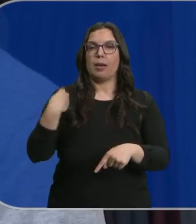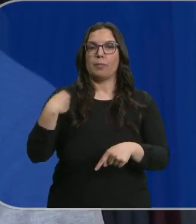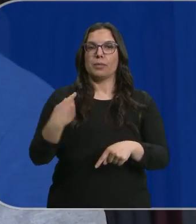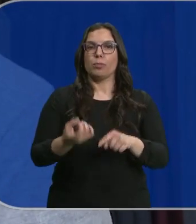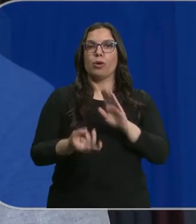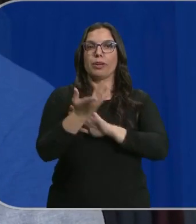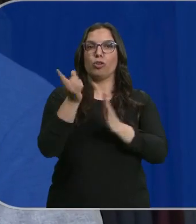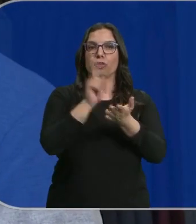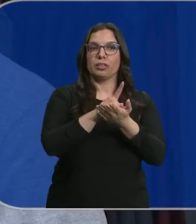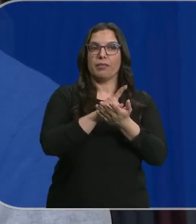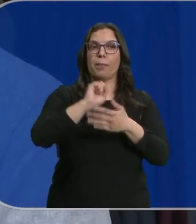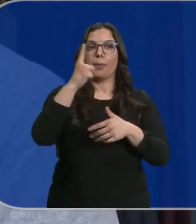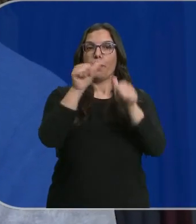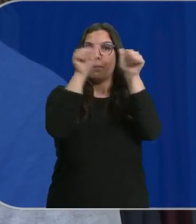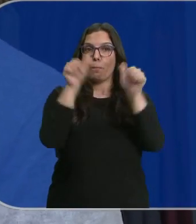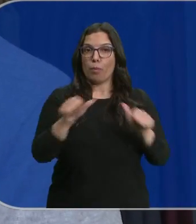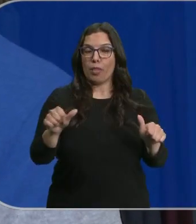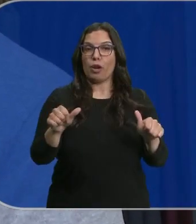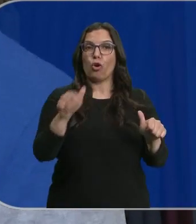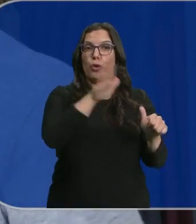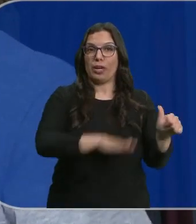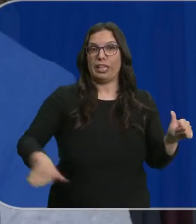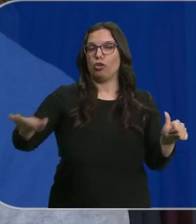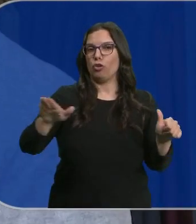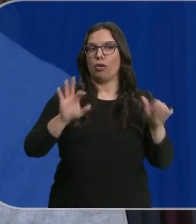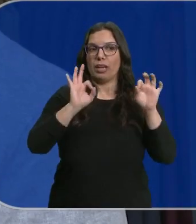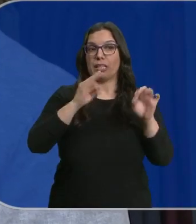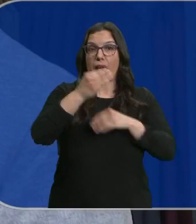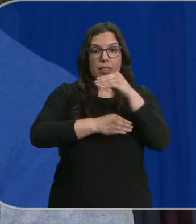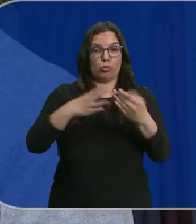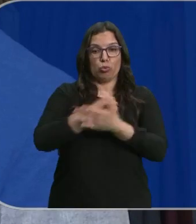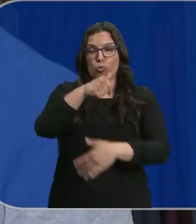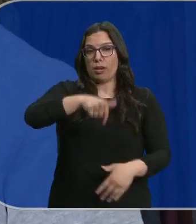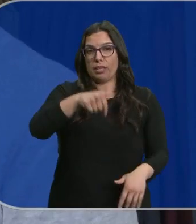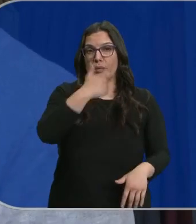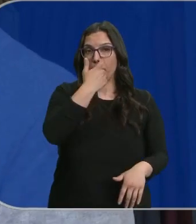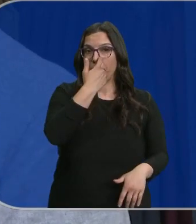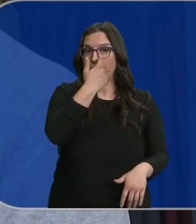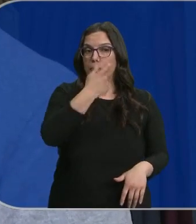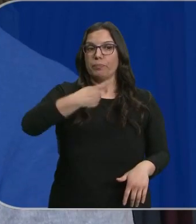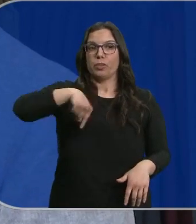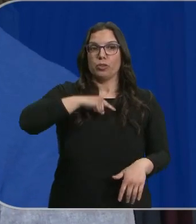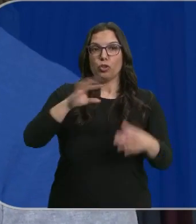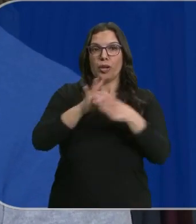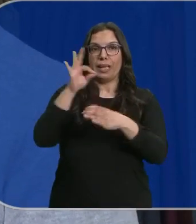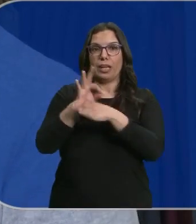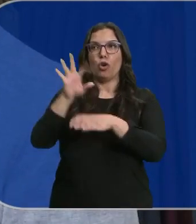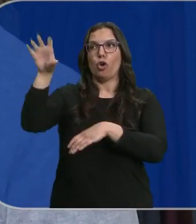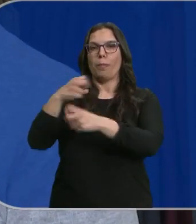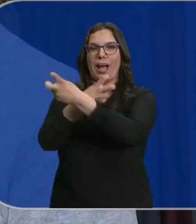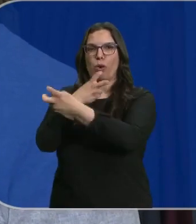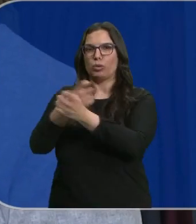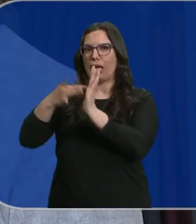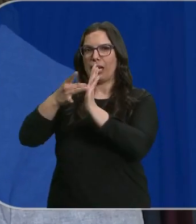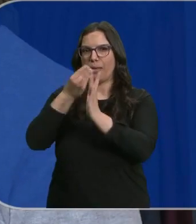niño, de hecho es el primer modelo que hicimos junto a la chaqueta y la trenca, pues lo hacemos aquí todo. Nosotros traemos el hilo de Austria, que es la mejor